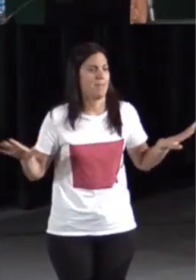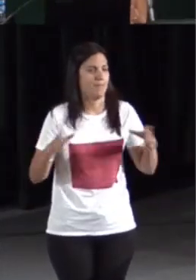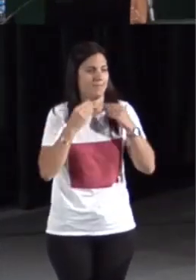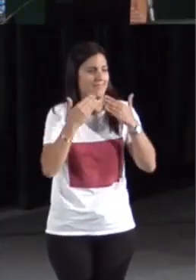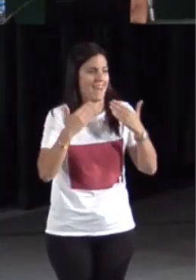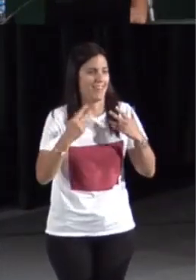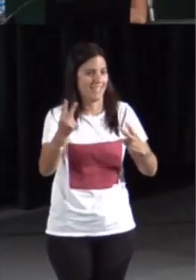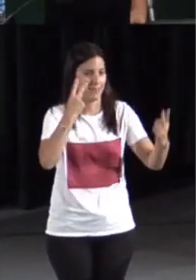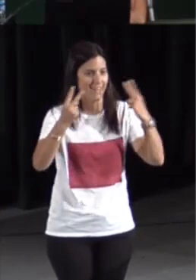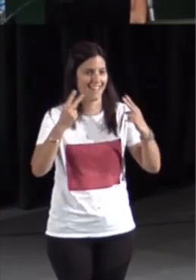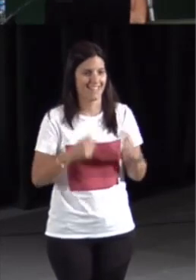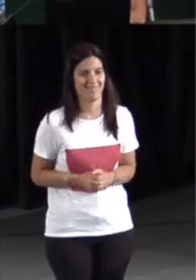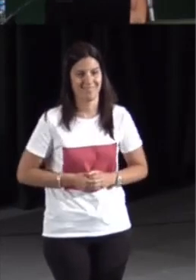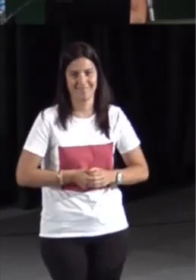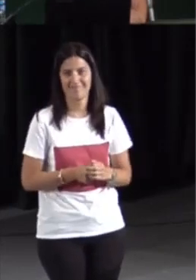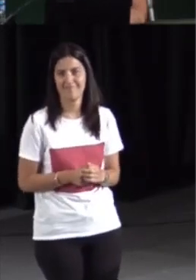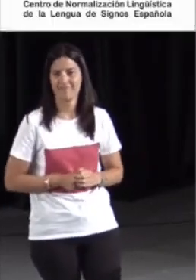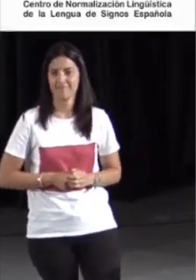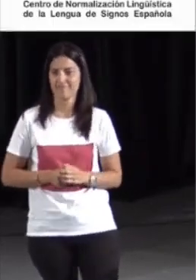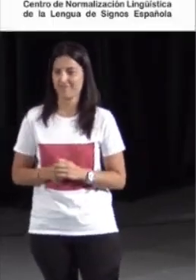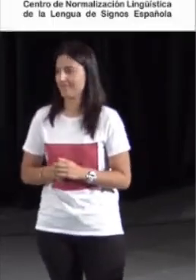Nada más, muchas gracias por vuestra atención.